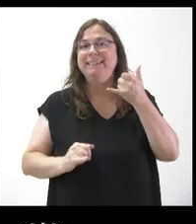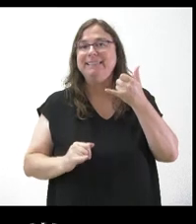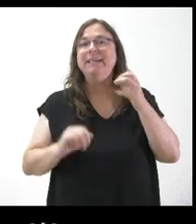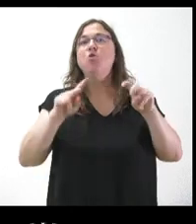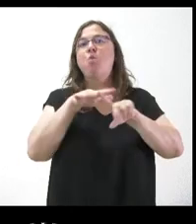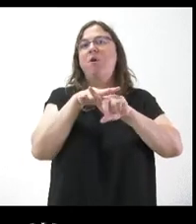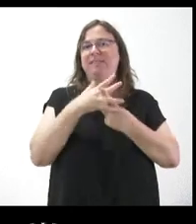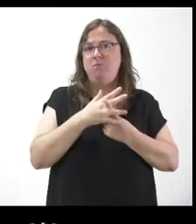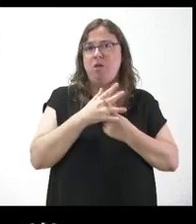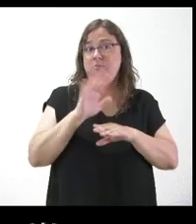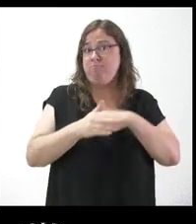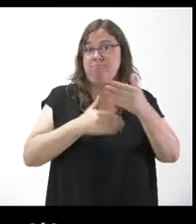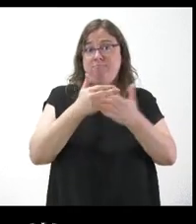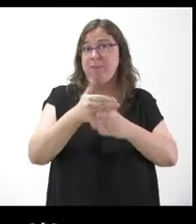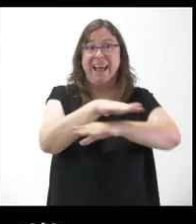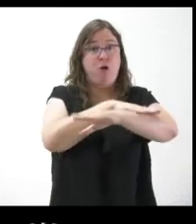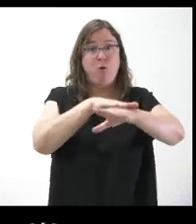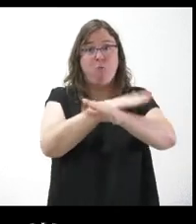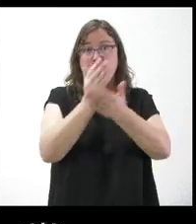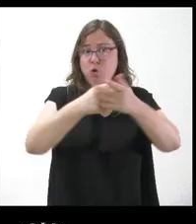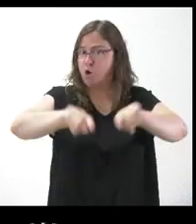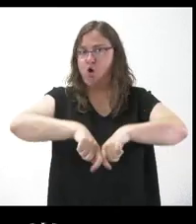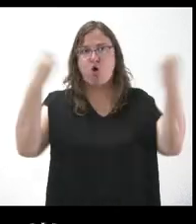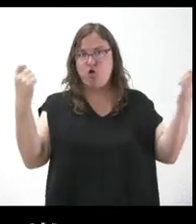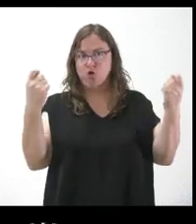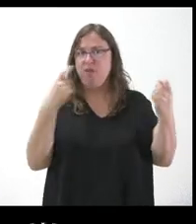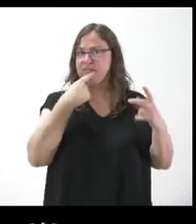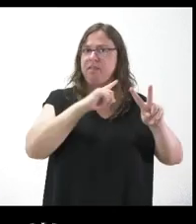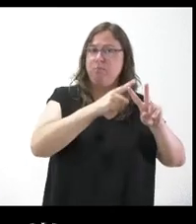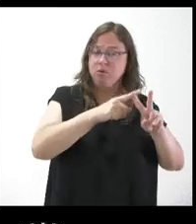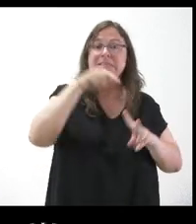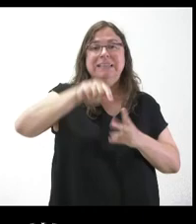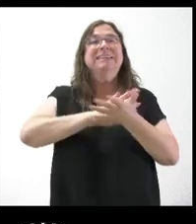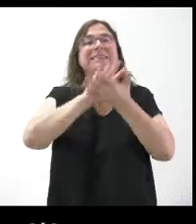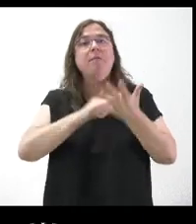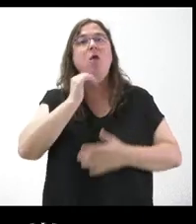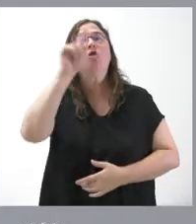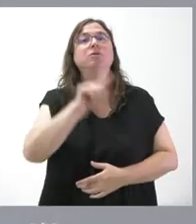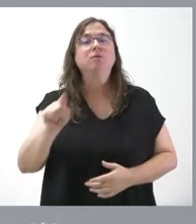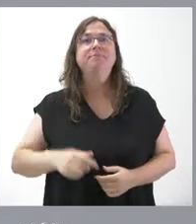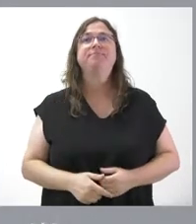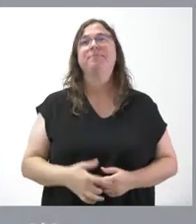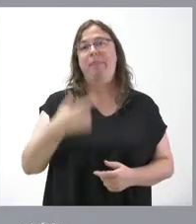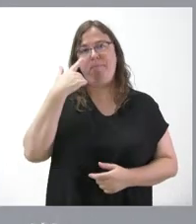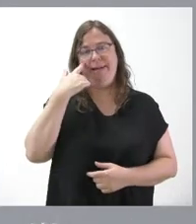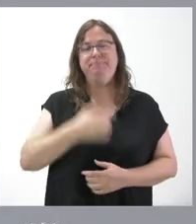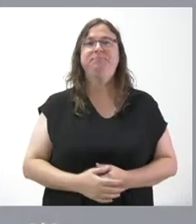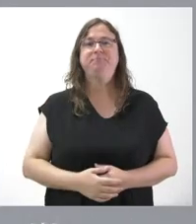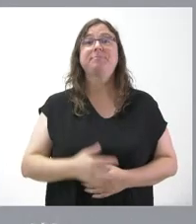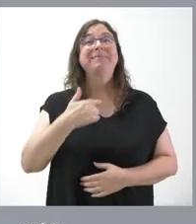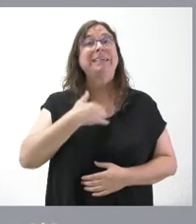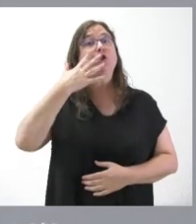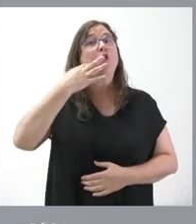nueva situación que se plantea de romper los gobiernos autonómicos por parte de Vox, se ha planteado en algún momento de la reunión. Mire, yo creo que si